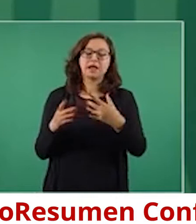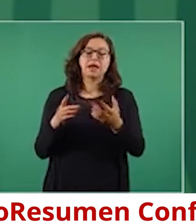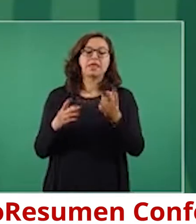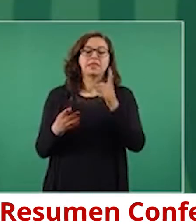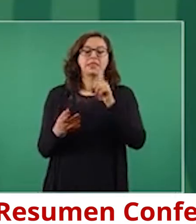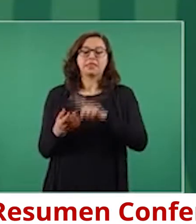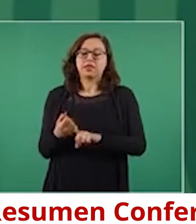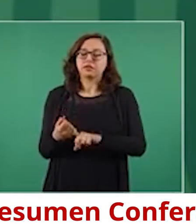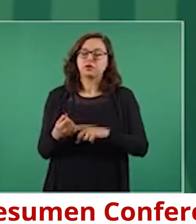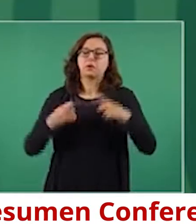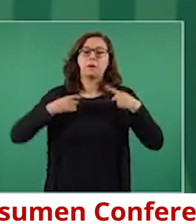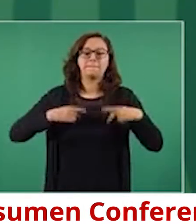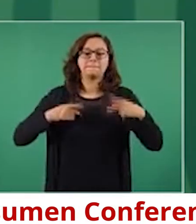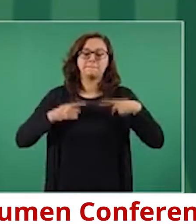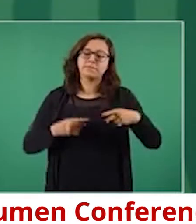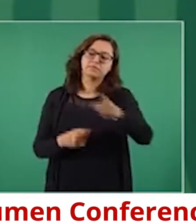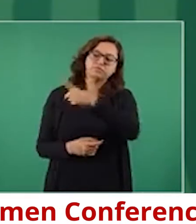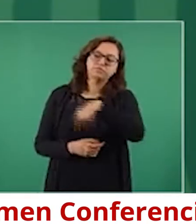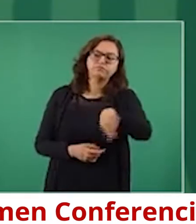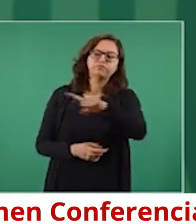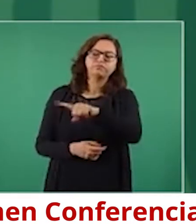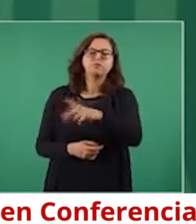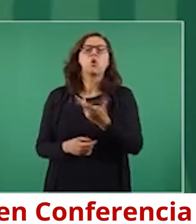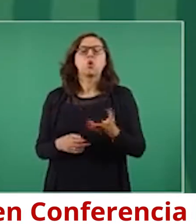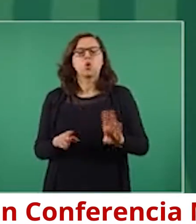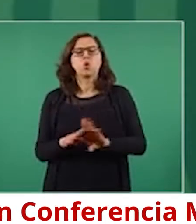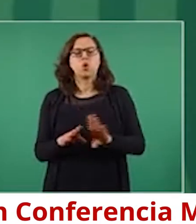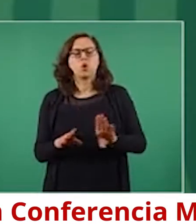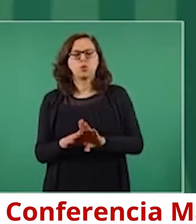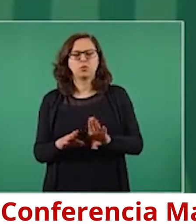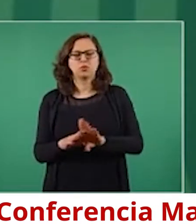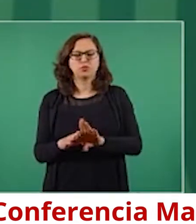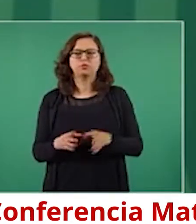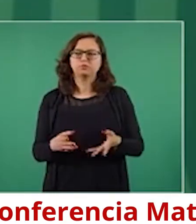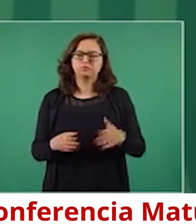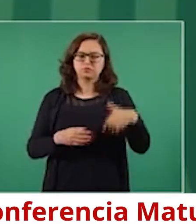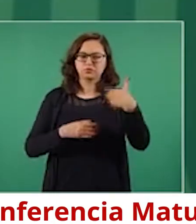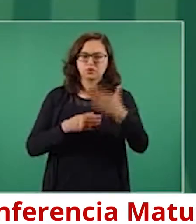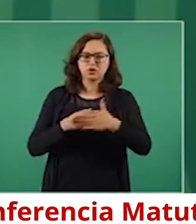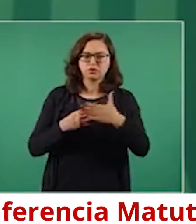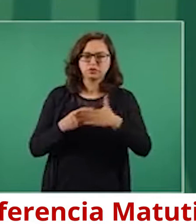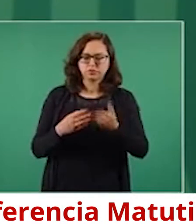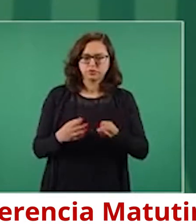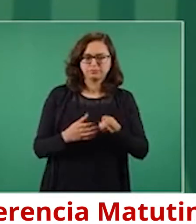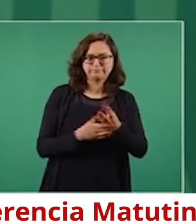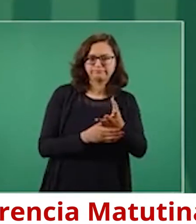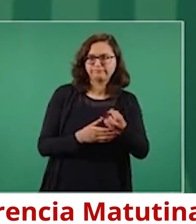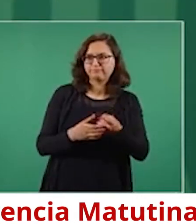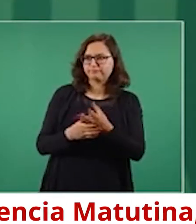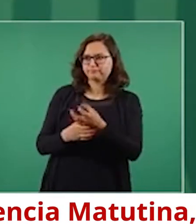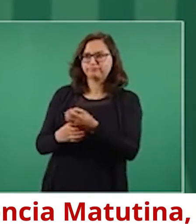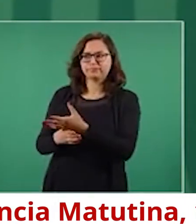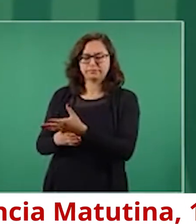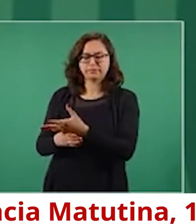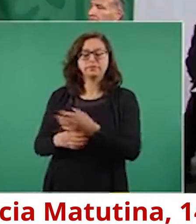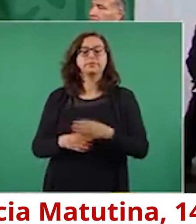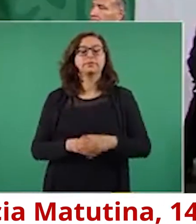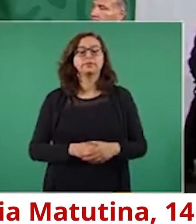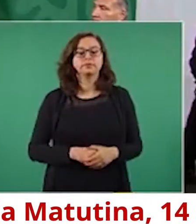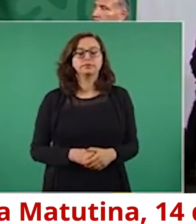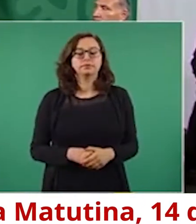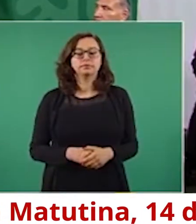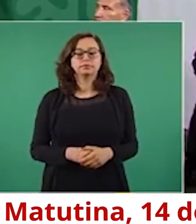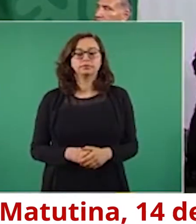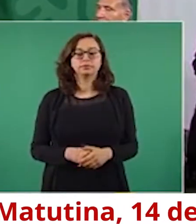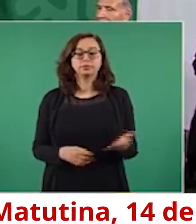en eso va a consistir la exposición. Aprovecho, lo voy a repetir, ojalá y me